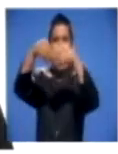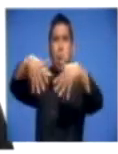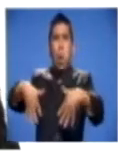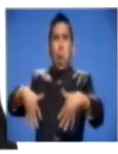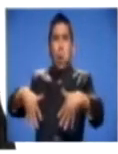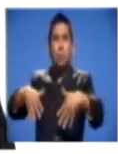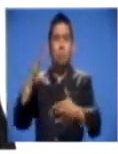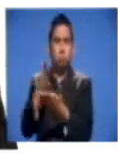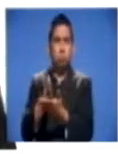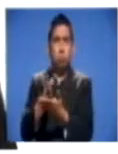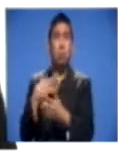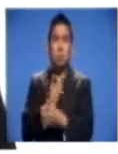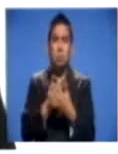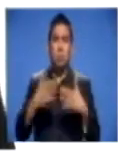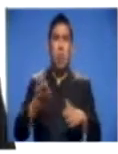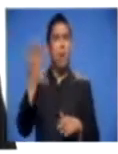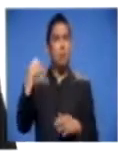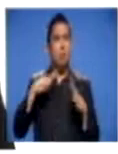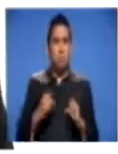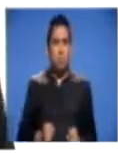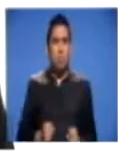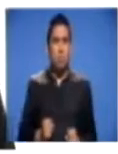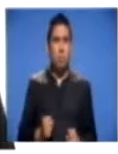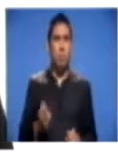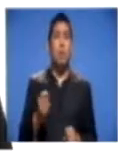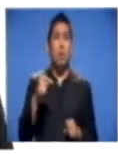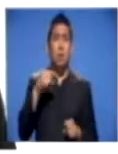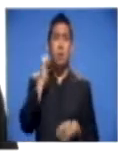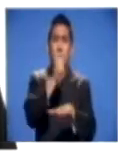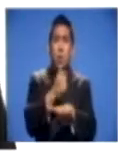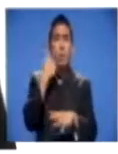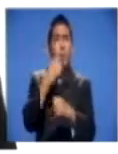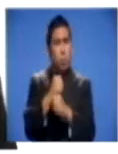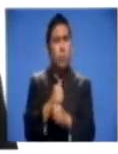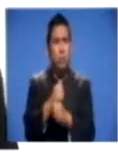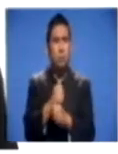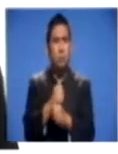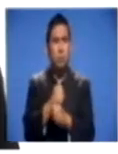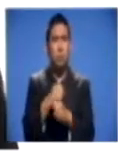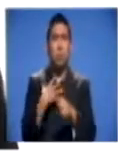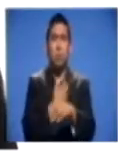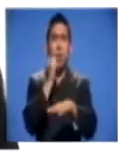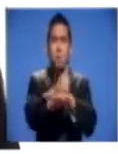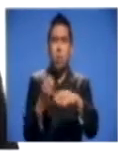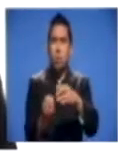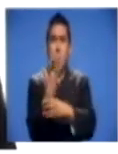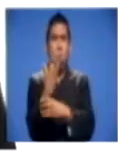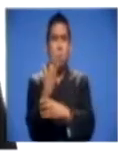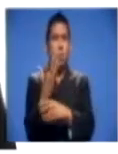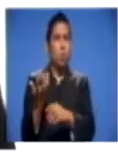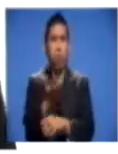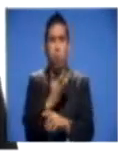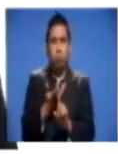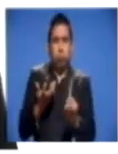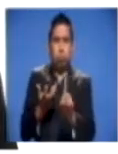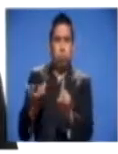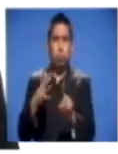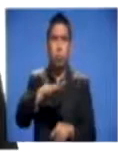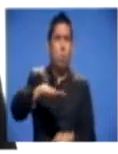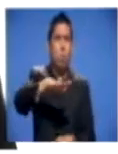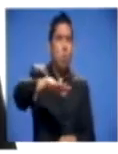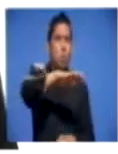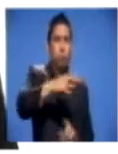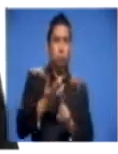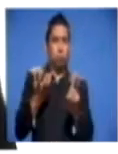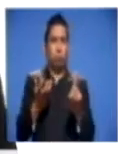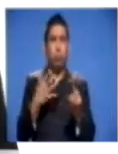Nosotros decimos, todo el país por la seguridad movilizaremos los liderazgos territoriales y vamos a